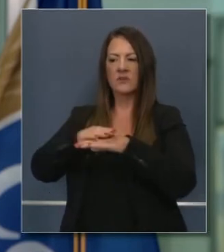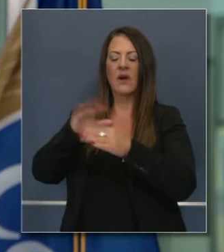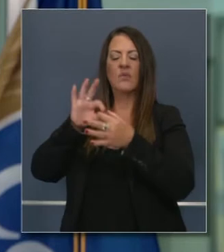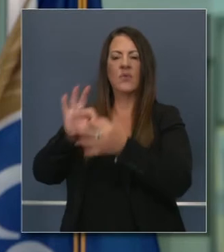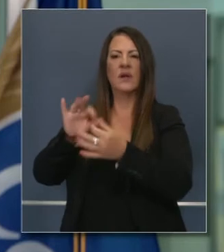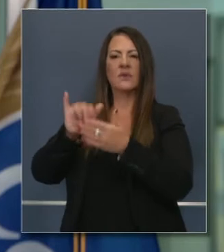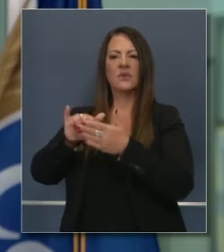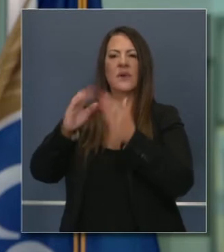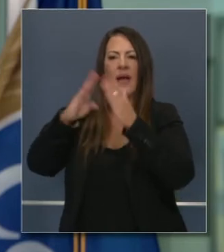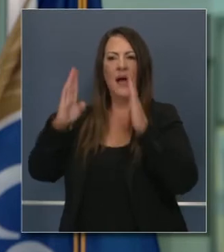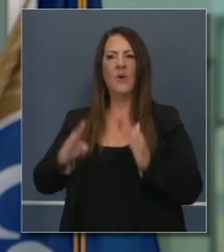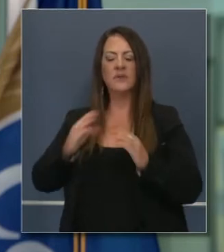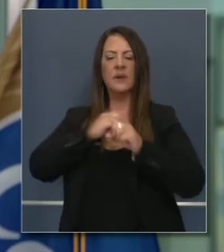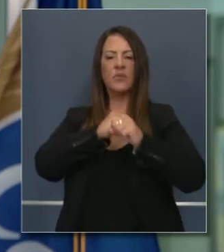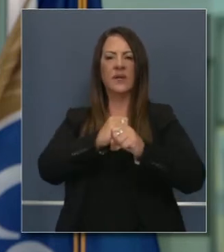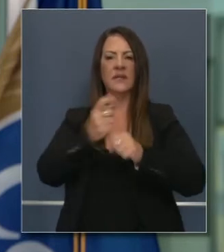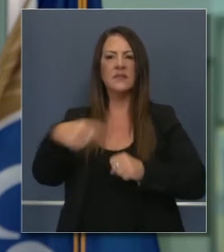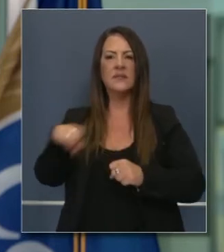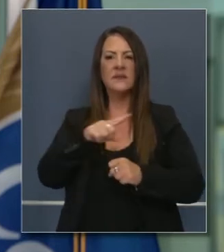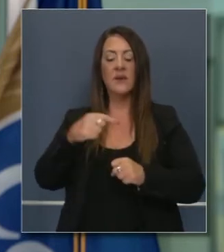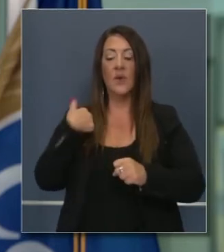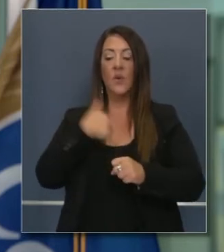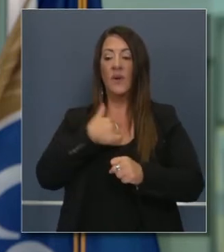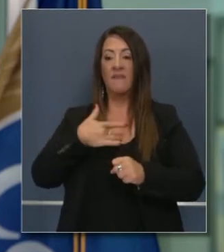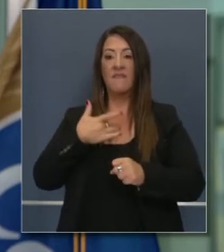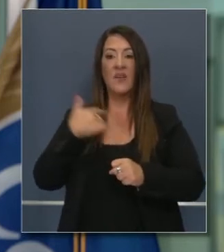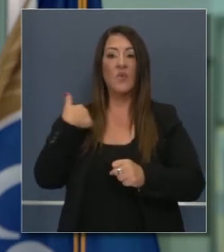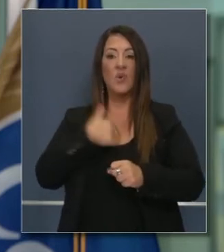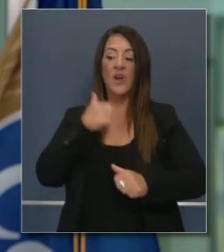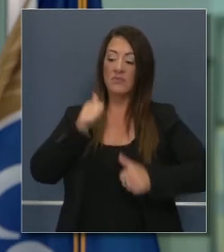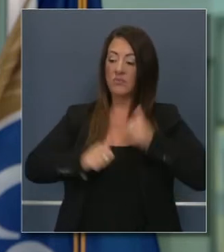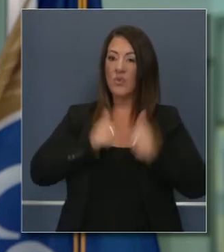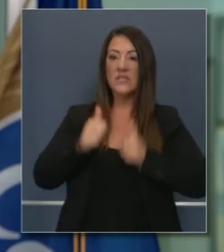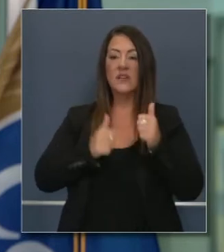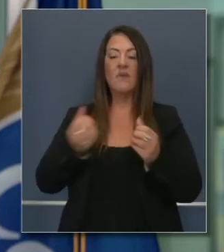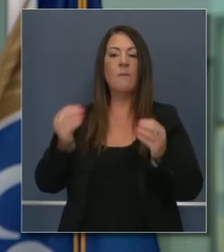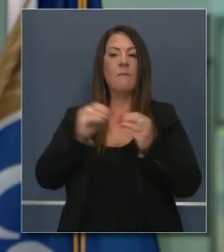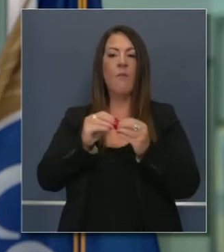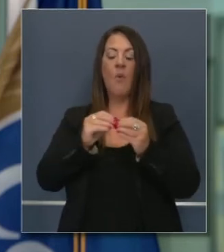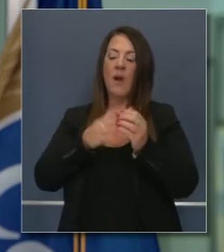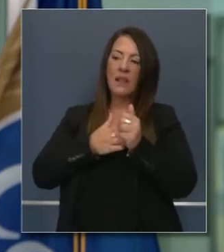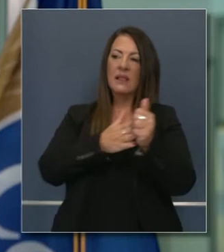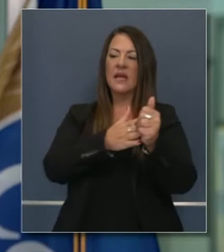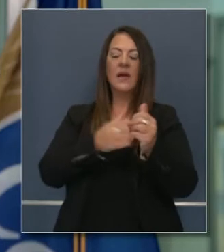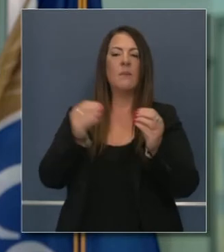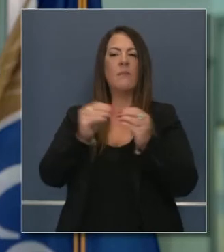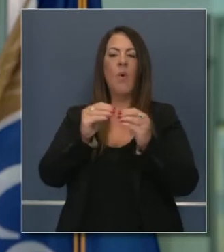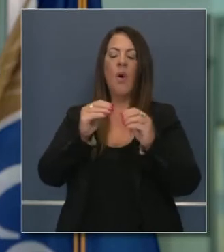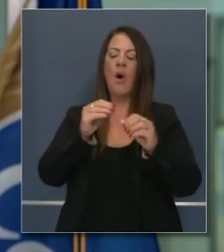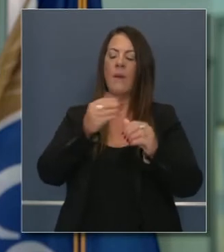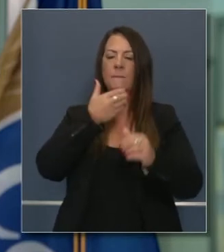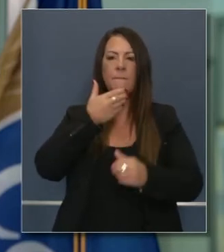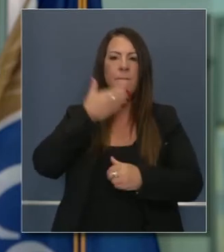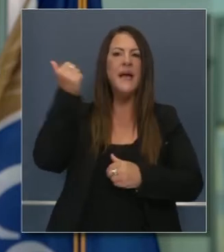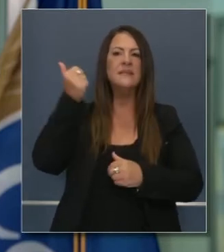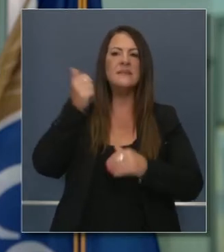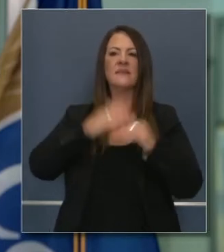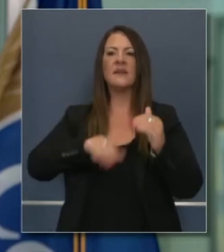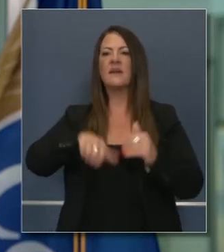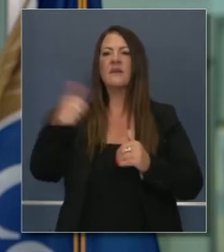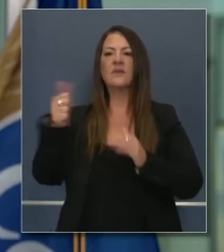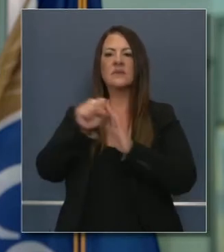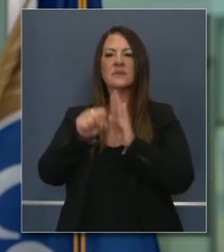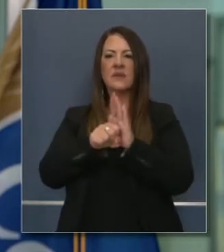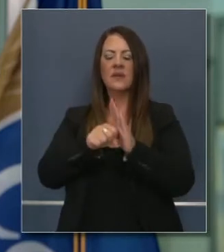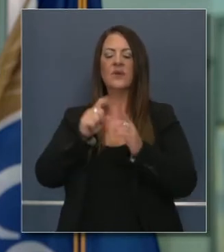está trabajando más agresivamente, creemos más que ningún otro estado en este país, y esta guía de recursos, esta página web, esperamos